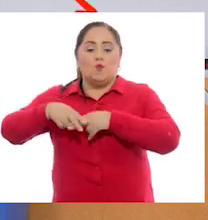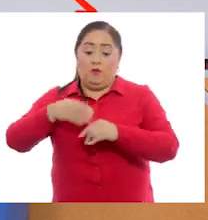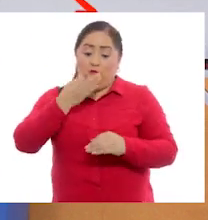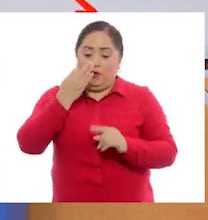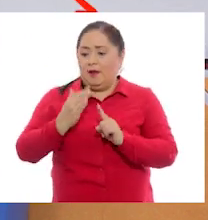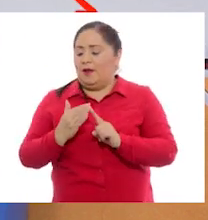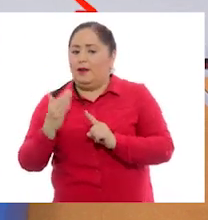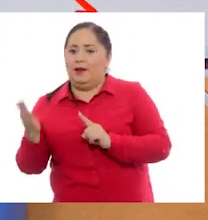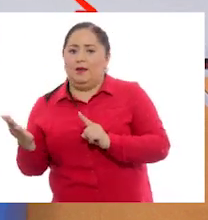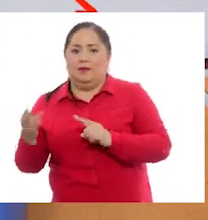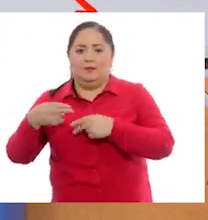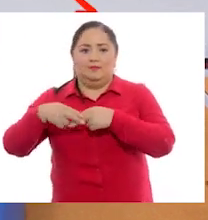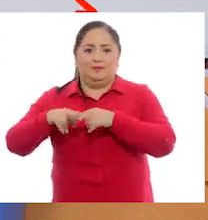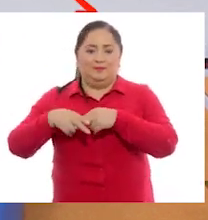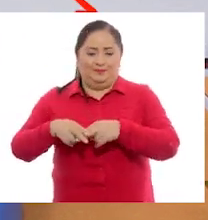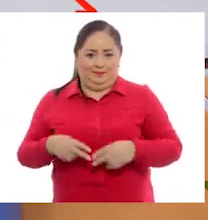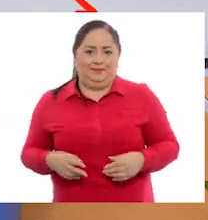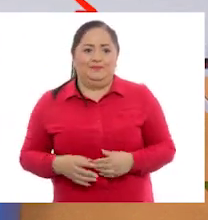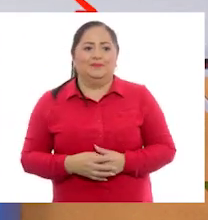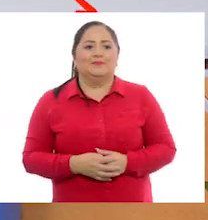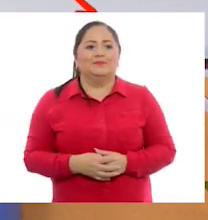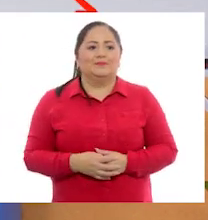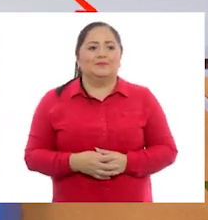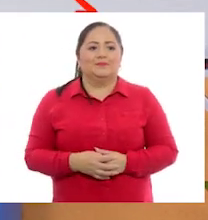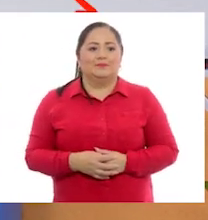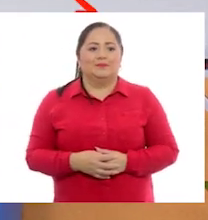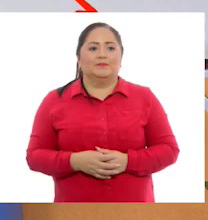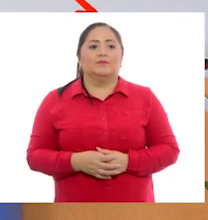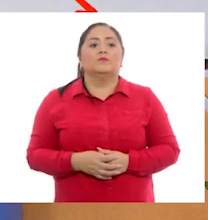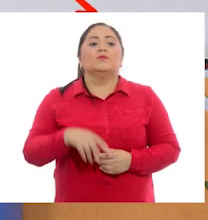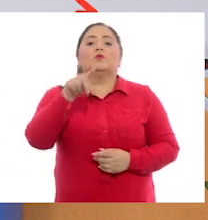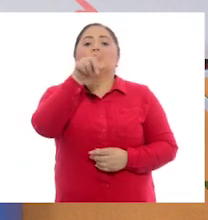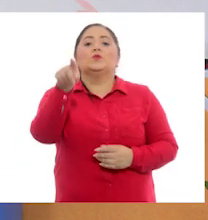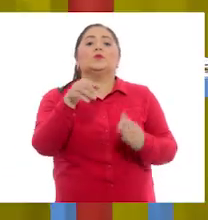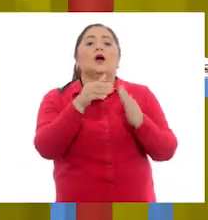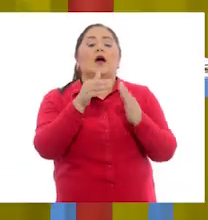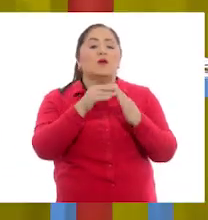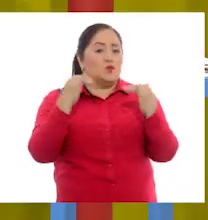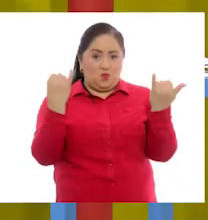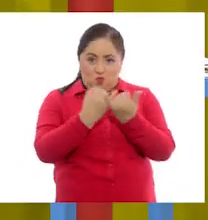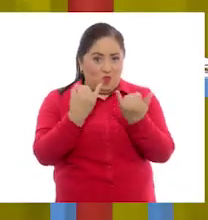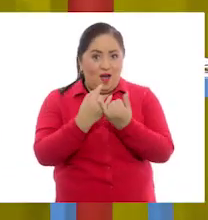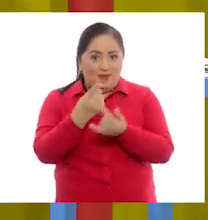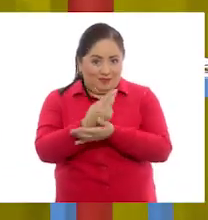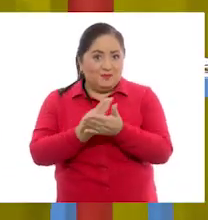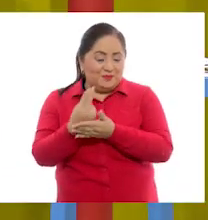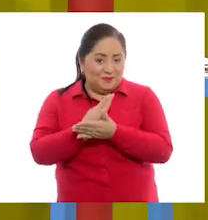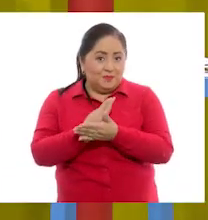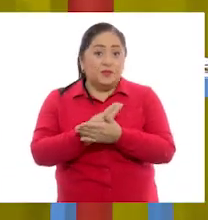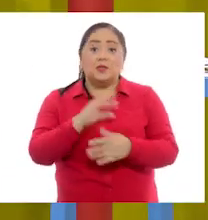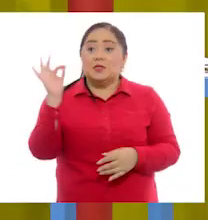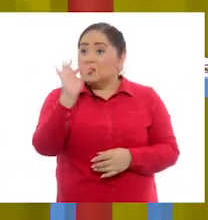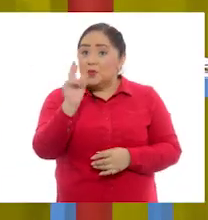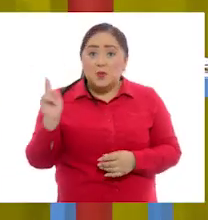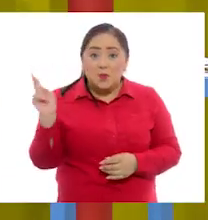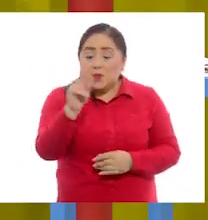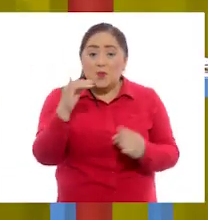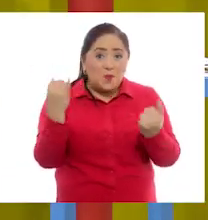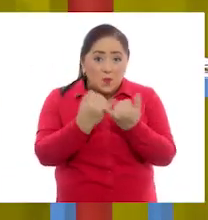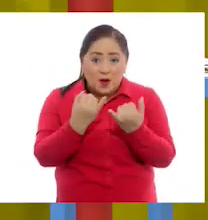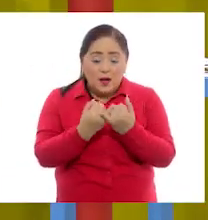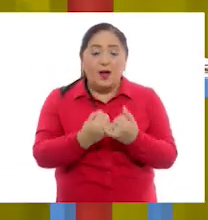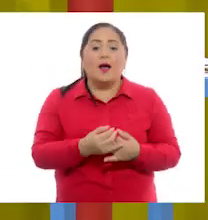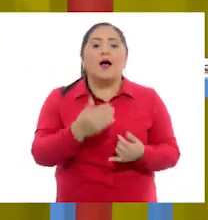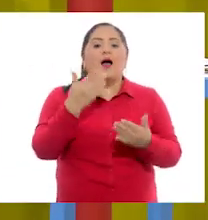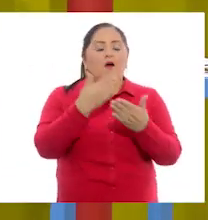al lado derecho de la flor. Muy bien. ¿Y ustedes en casa les quedó igual el dibujo? Si les quedó igual el dibujo,